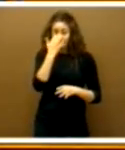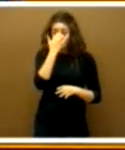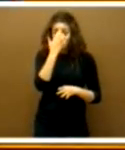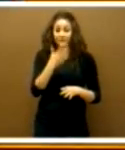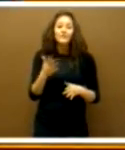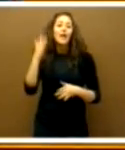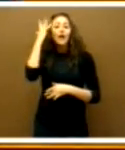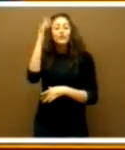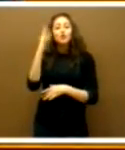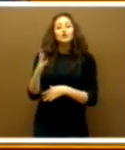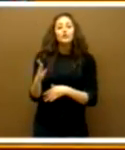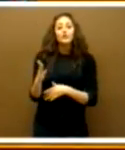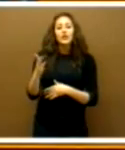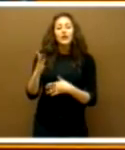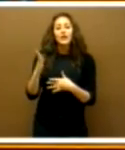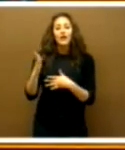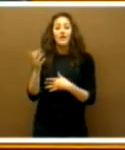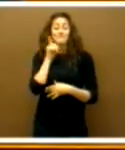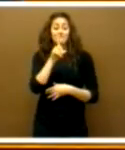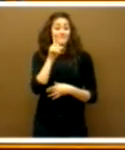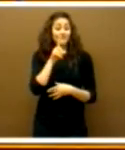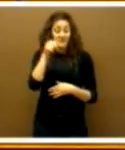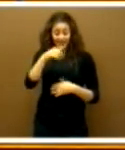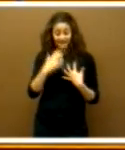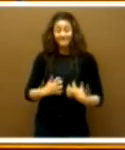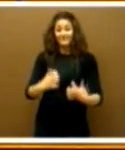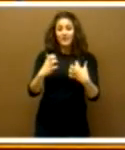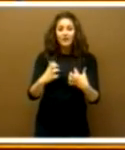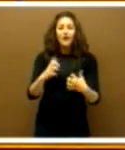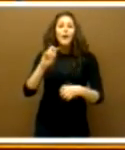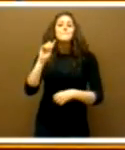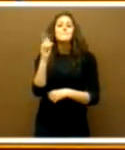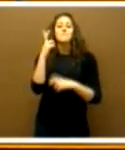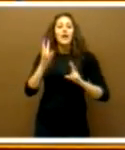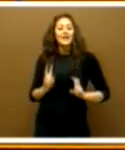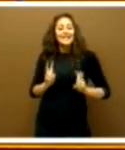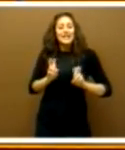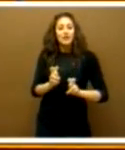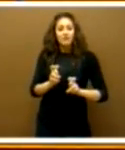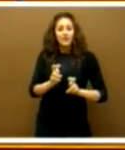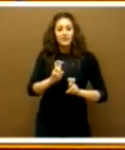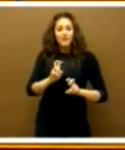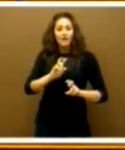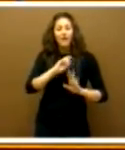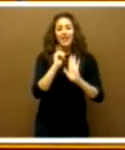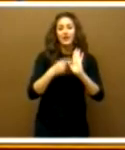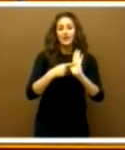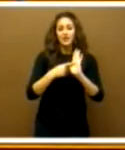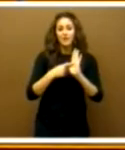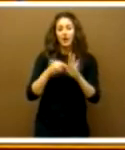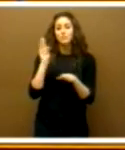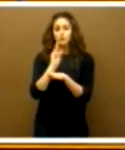filosofía y el espíritu con el que se trajo a esta cámara la primera iniciativa legislativa popular.